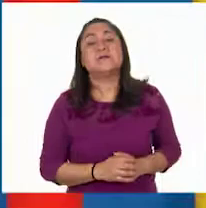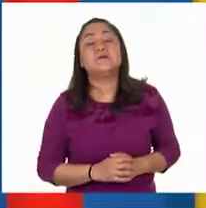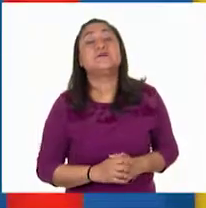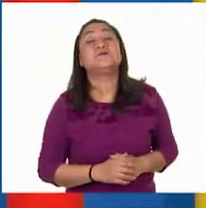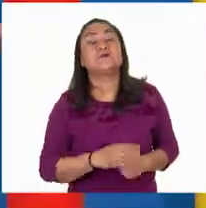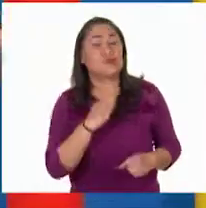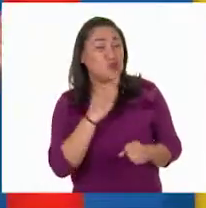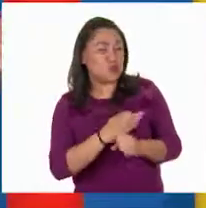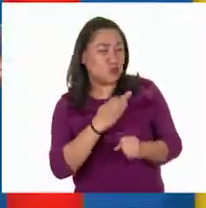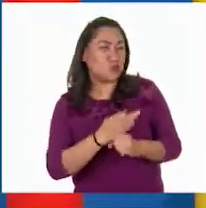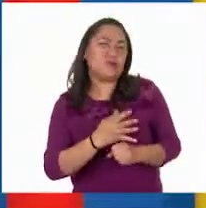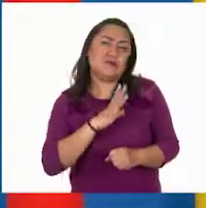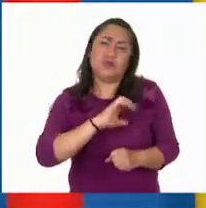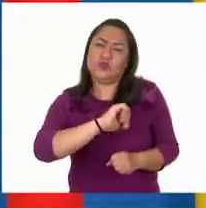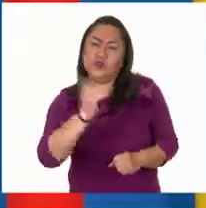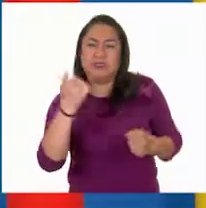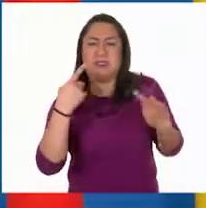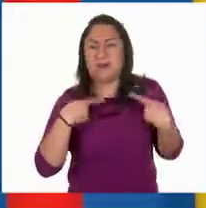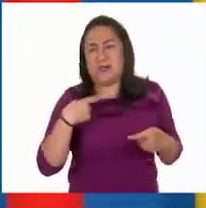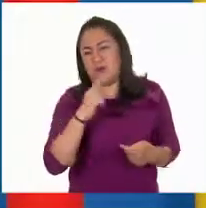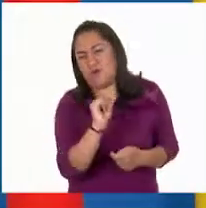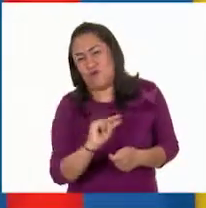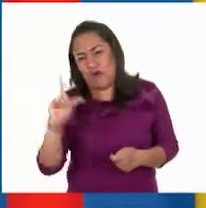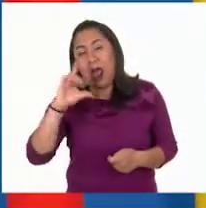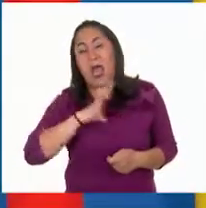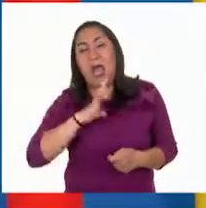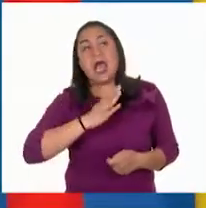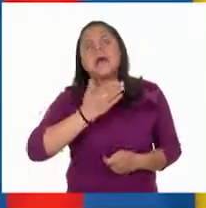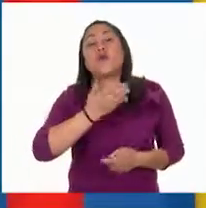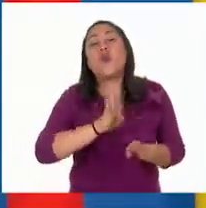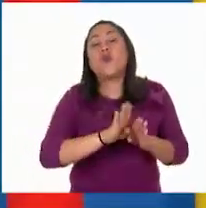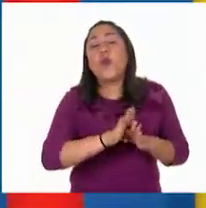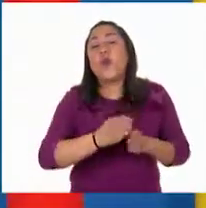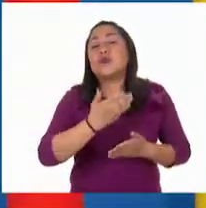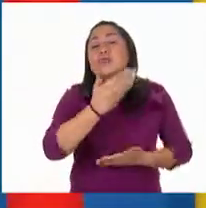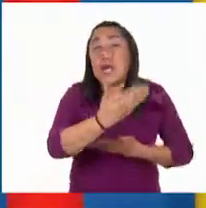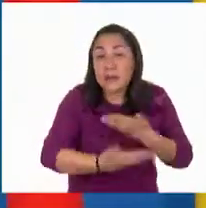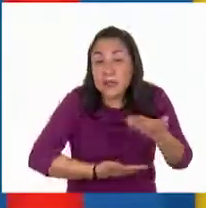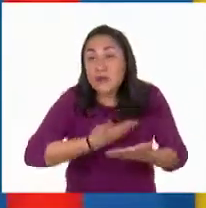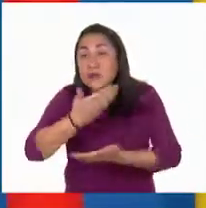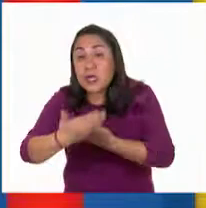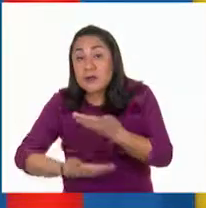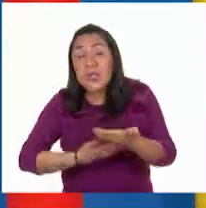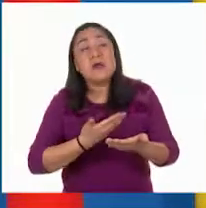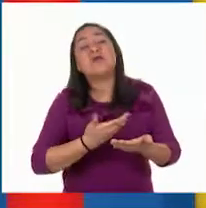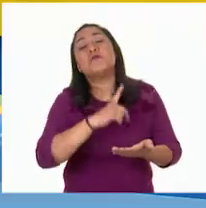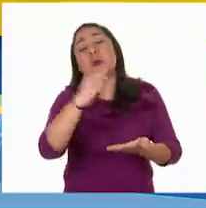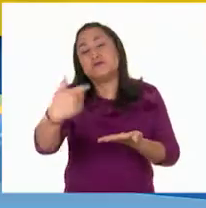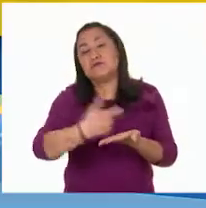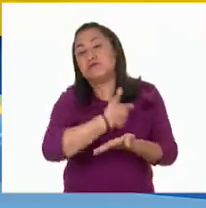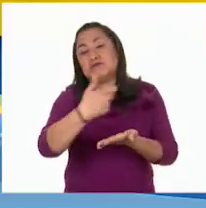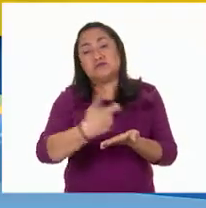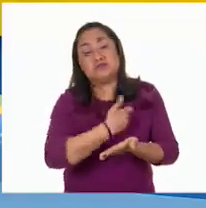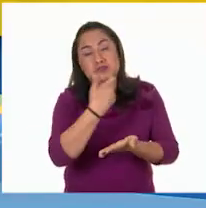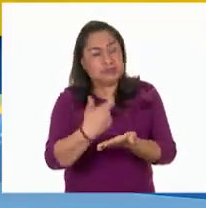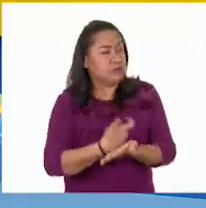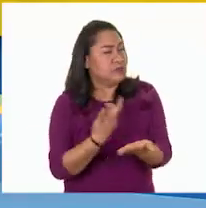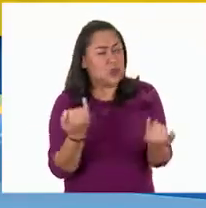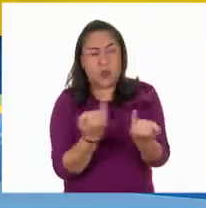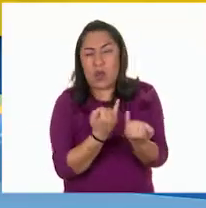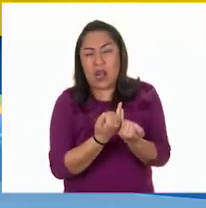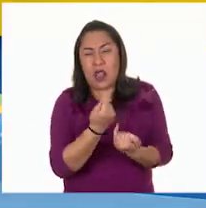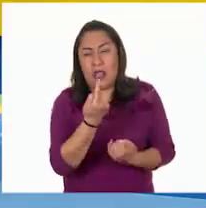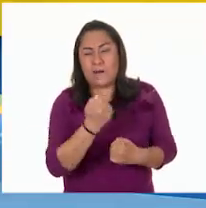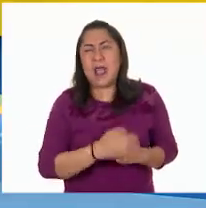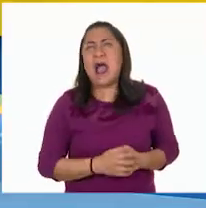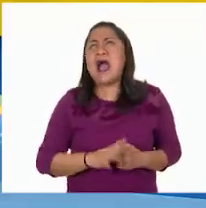así como otros profesionales que venden su servicio y reciben dinero por él. Es exactamente lo mismo. ¡Ah, ya entendí!